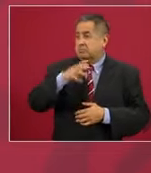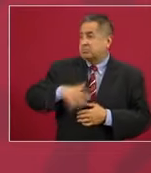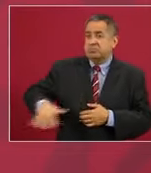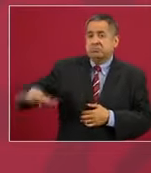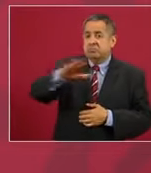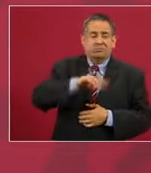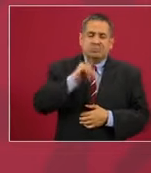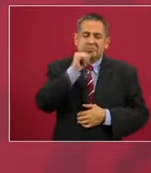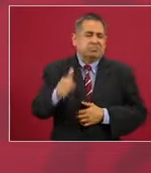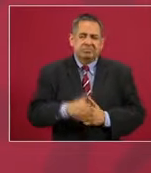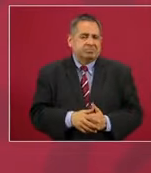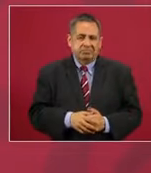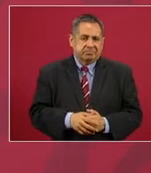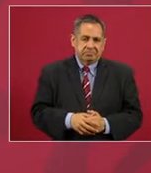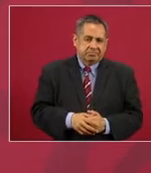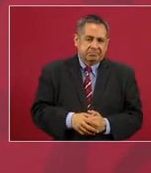pueblo.